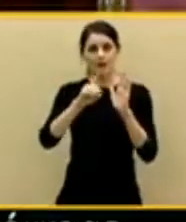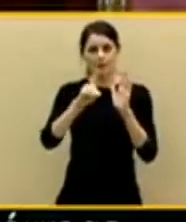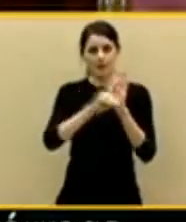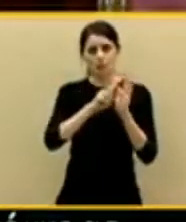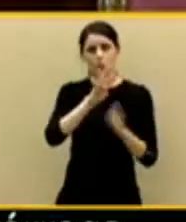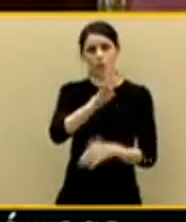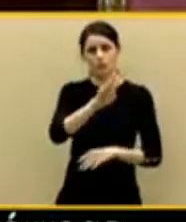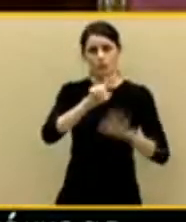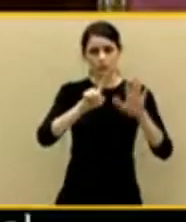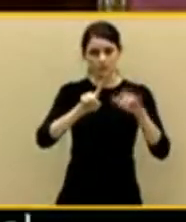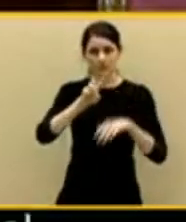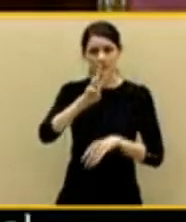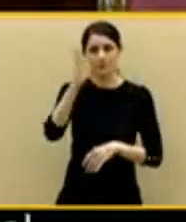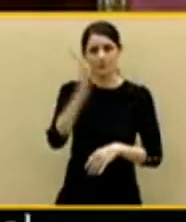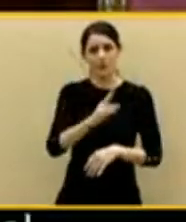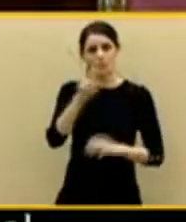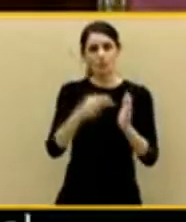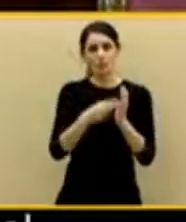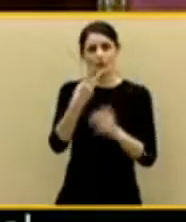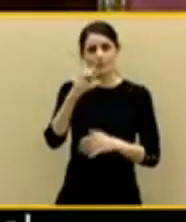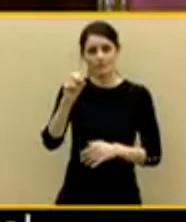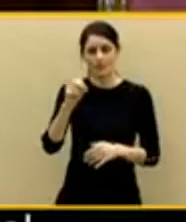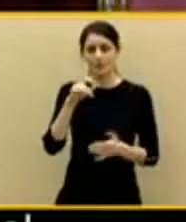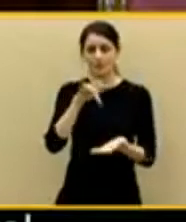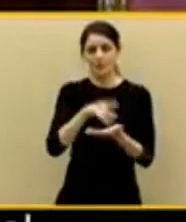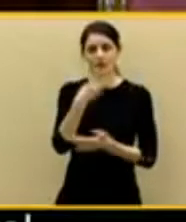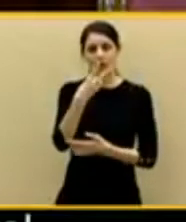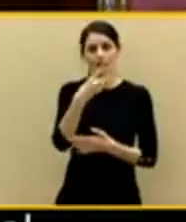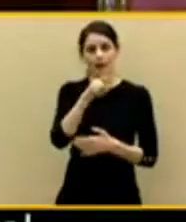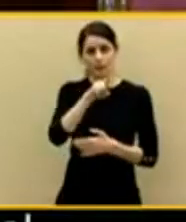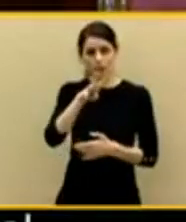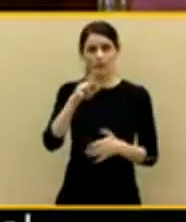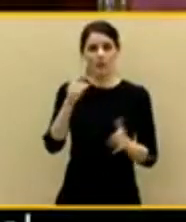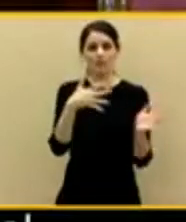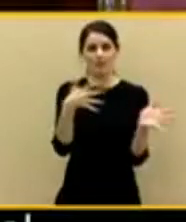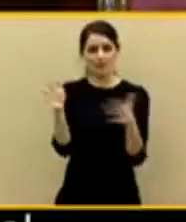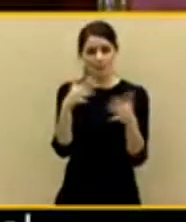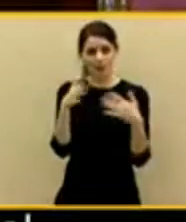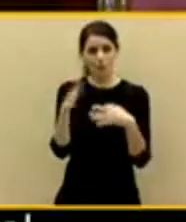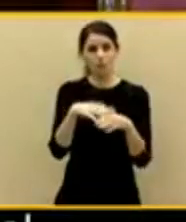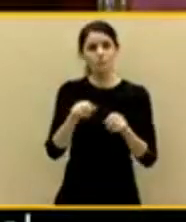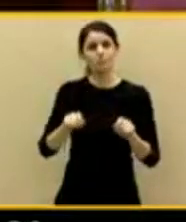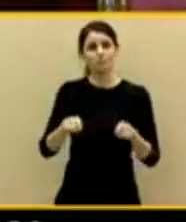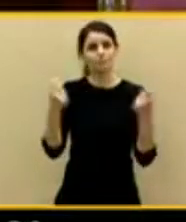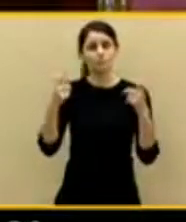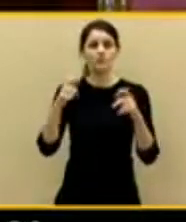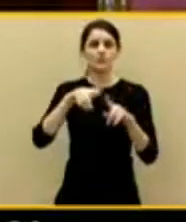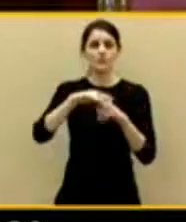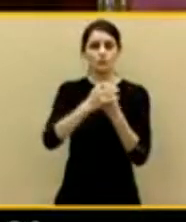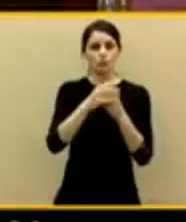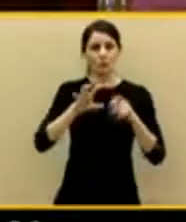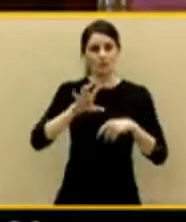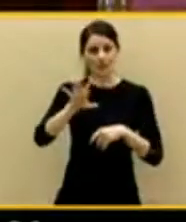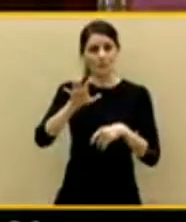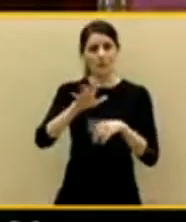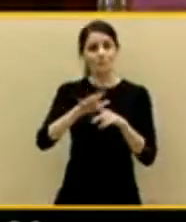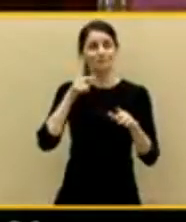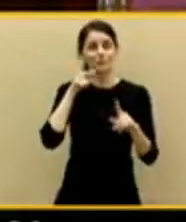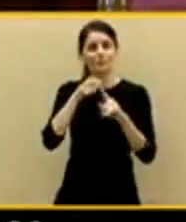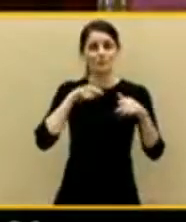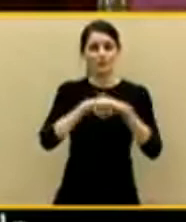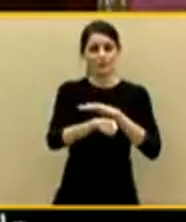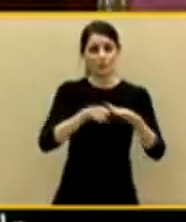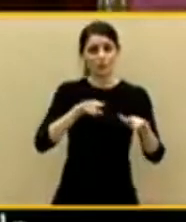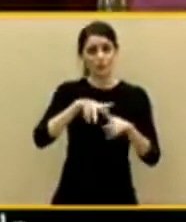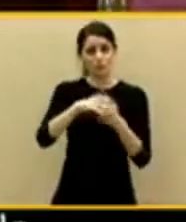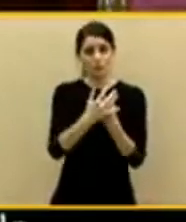75 en contra y 97 abstenciones. La nueva ampliación votada con el menor apoyo desde el inicio de la crisis por coronavirus